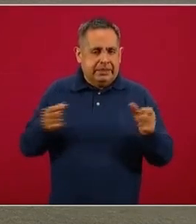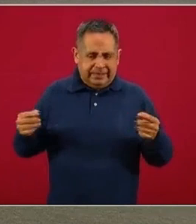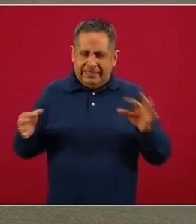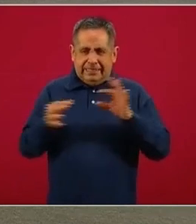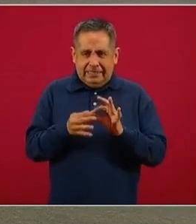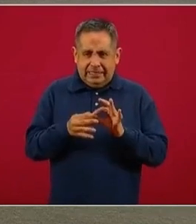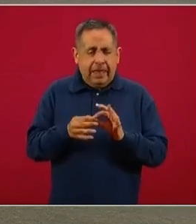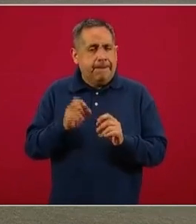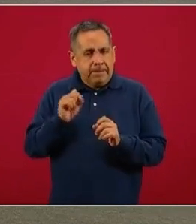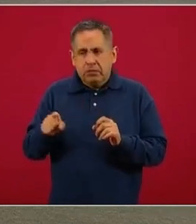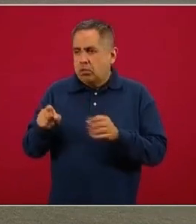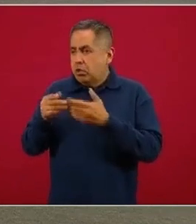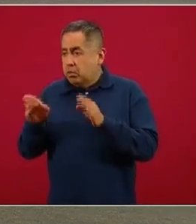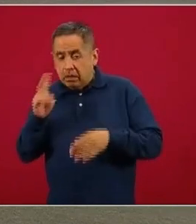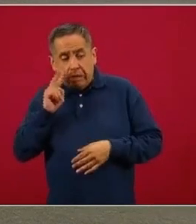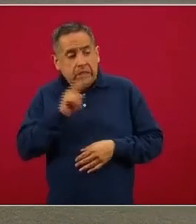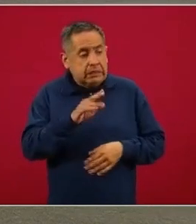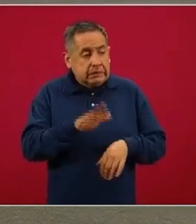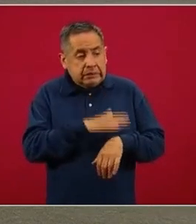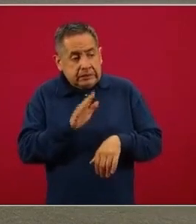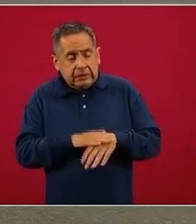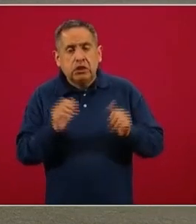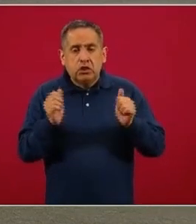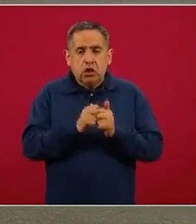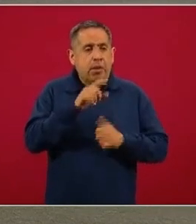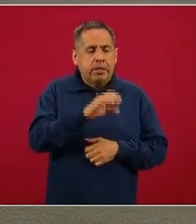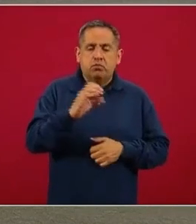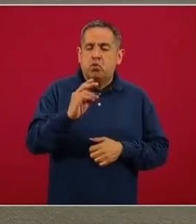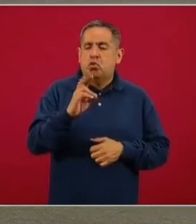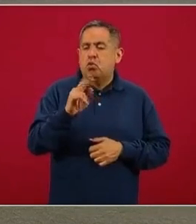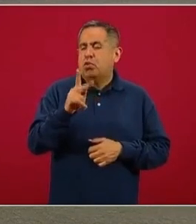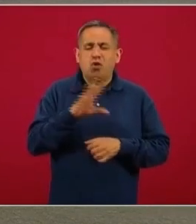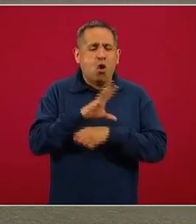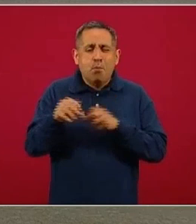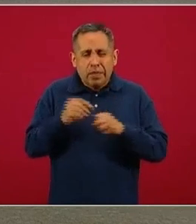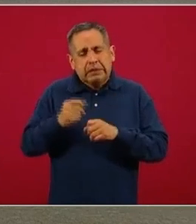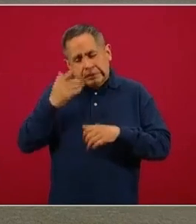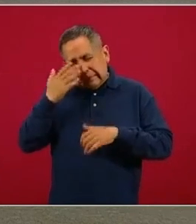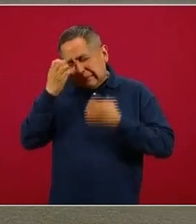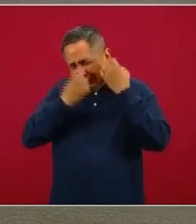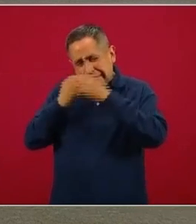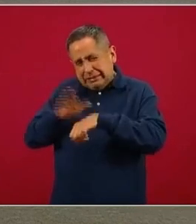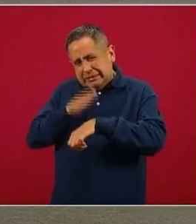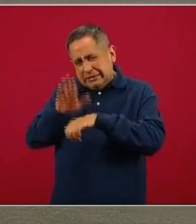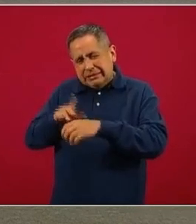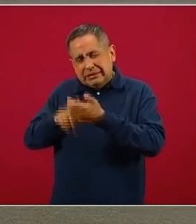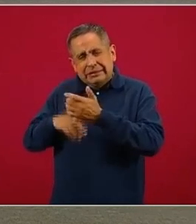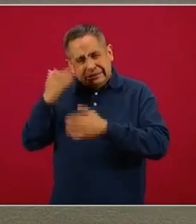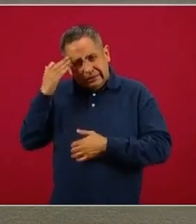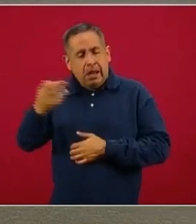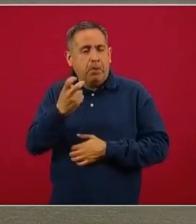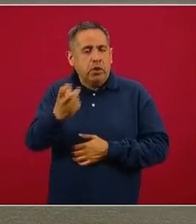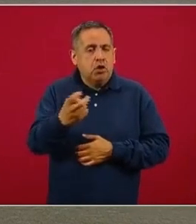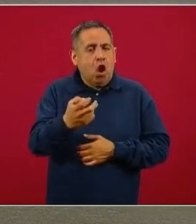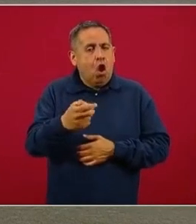Bienestar y que asegurarnos que también esté asociada a la misma CURP de la persona. Entonces, por ello